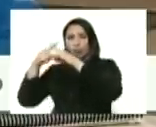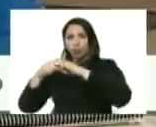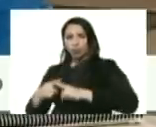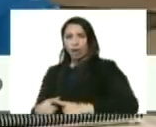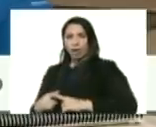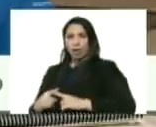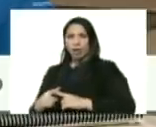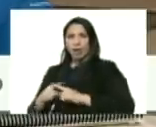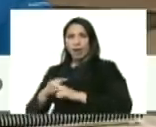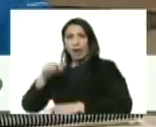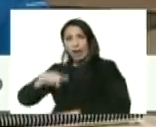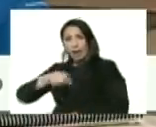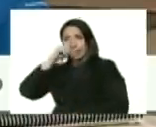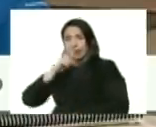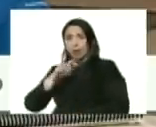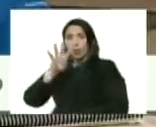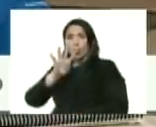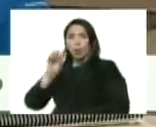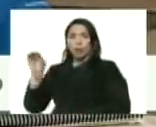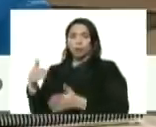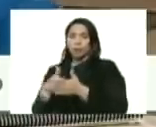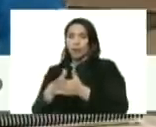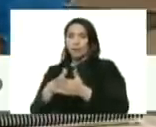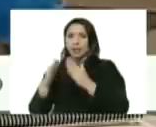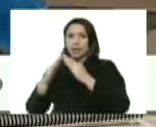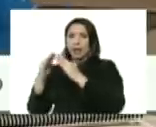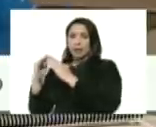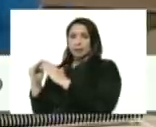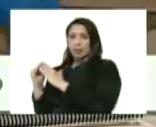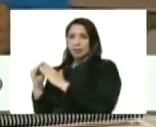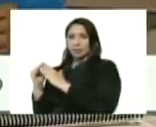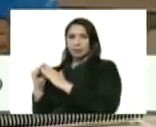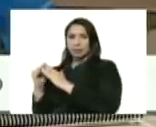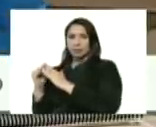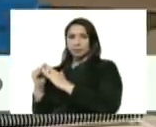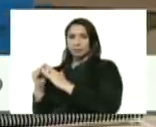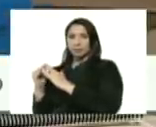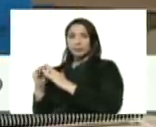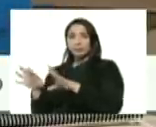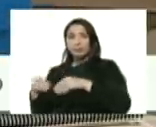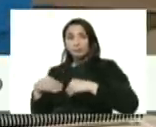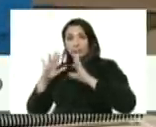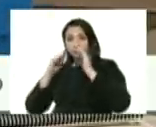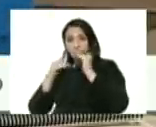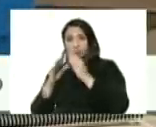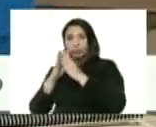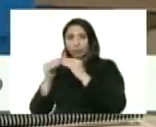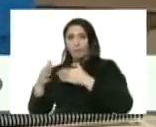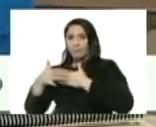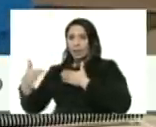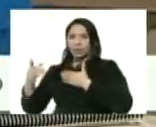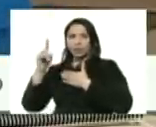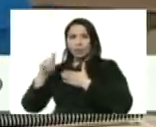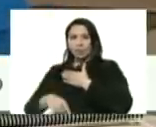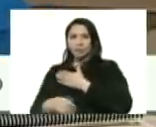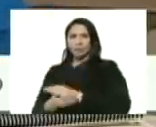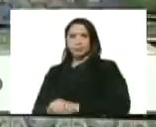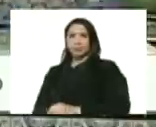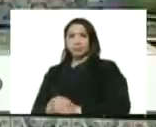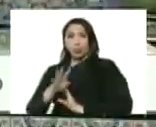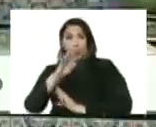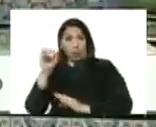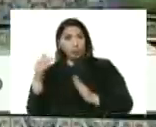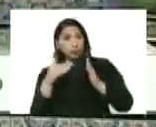para este año de 400.000 viviendas que toma en cuenta todo el periodo y las condiciones 400